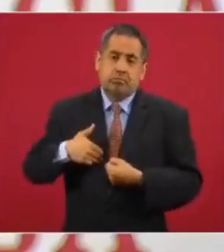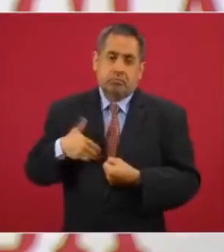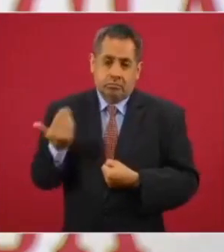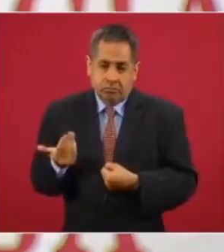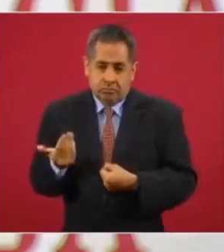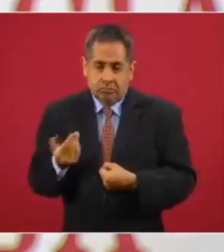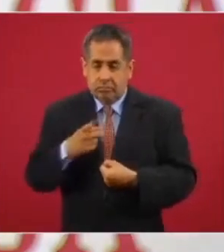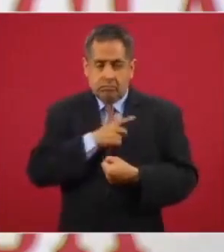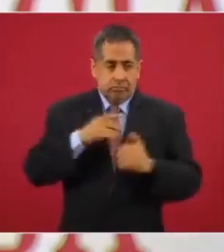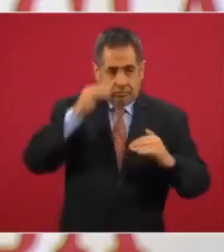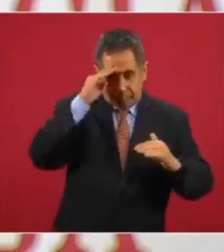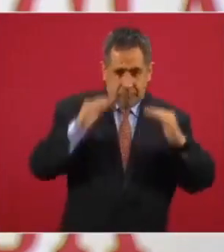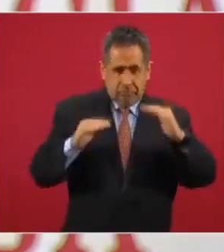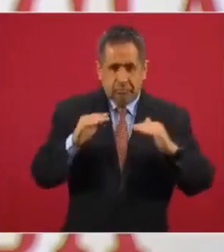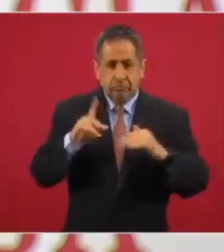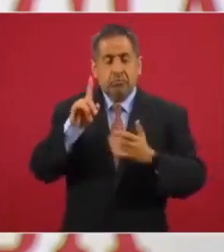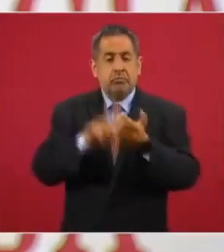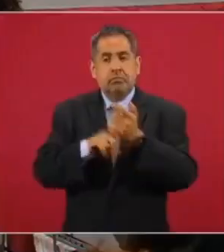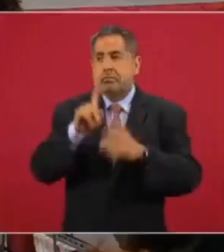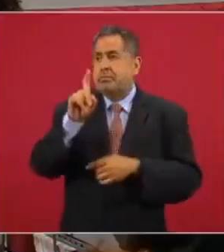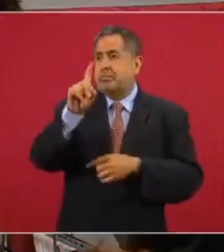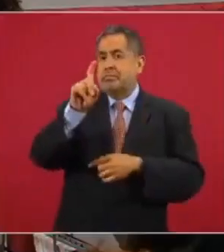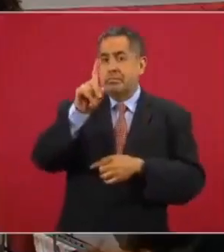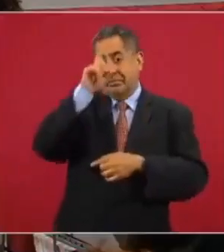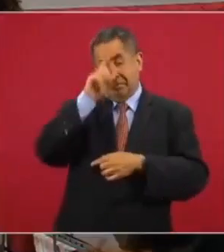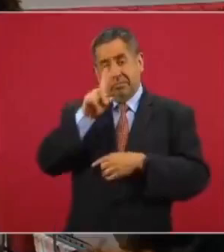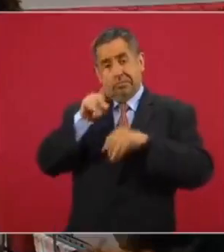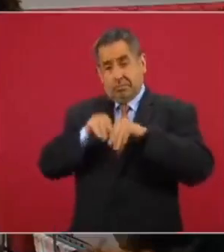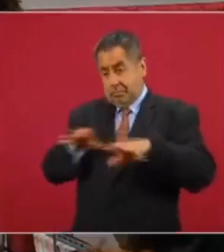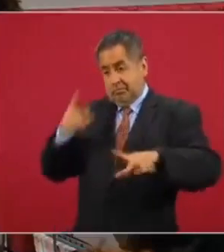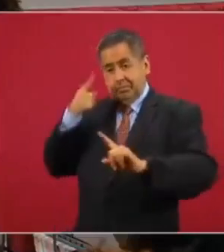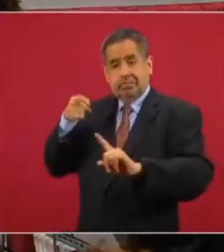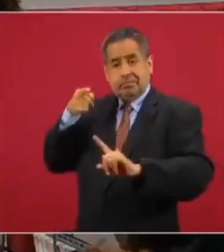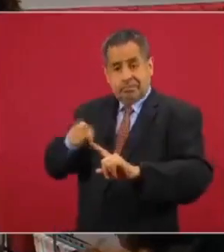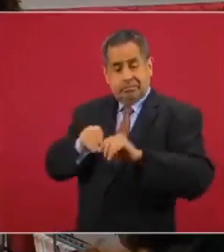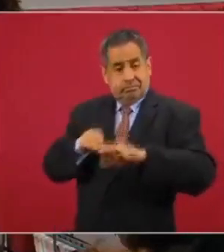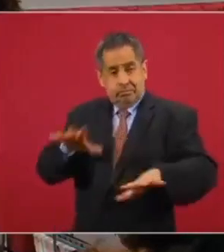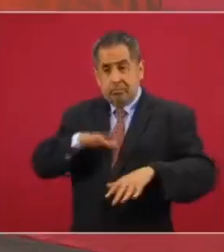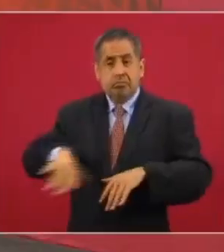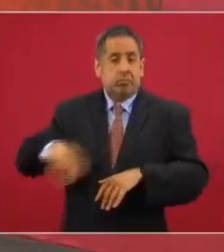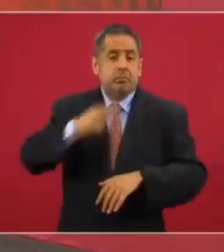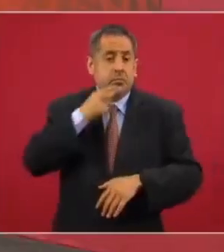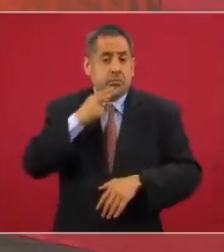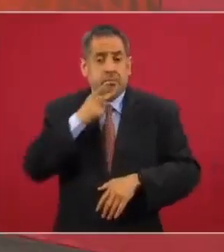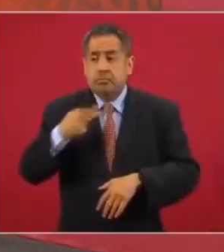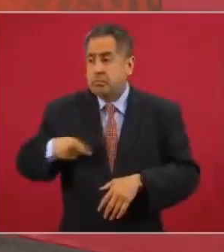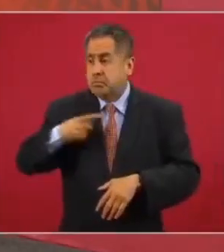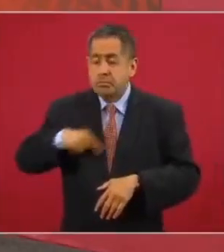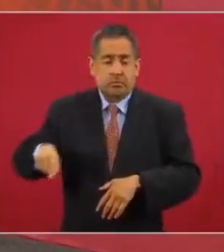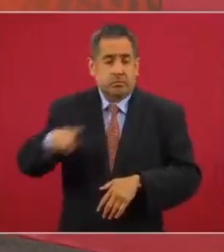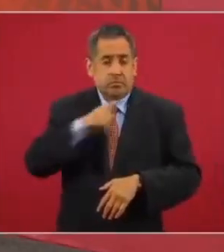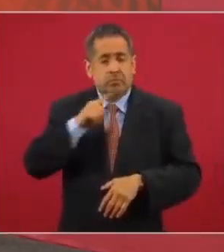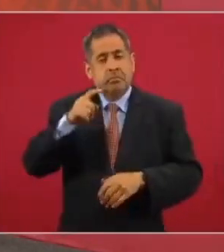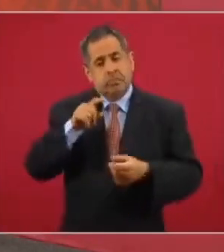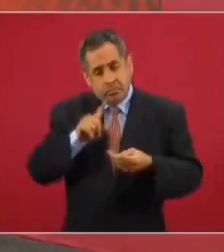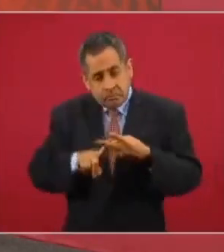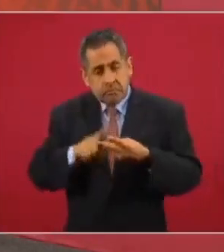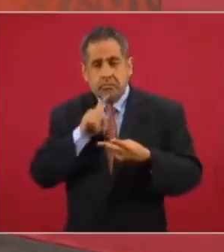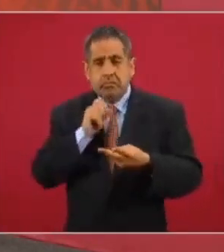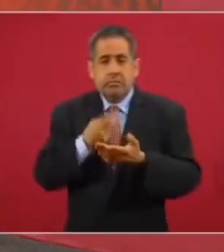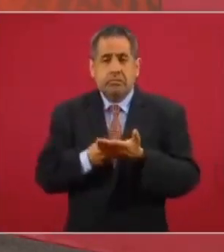también hay que poner en la balanza. No sólo es agua en teoría, es agua para qué, para consumo humano y para la actividad agrícola.